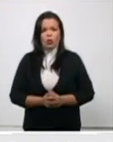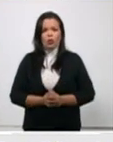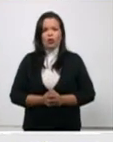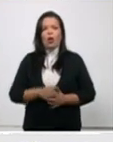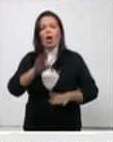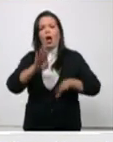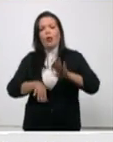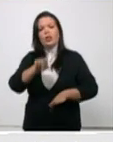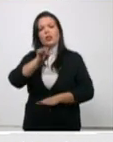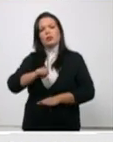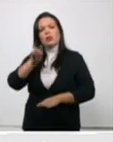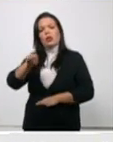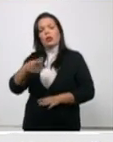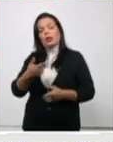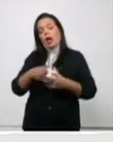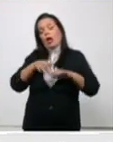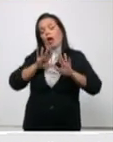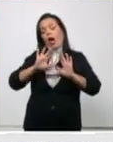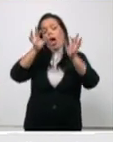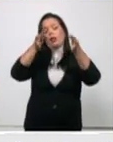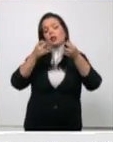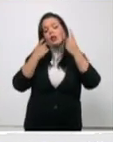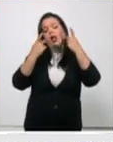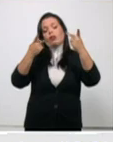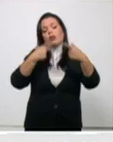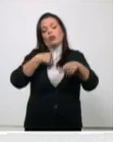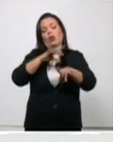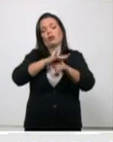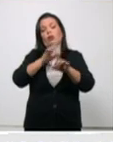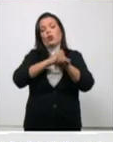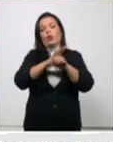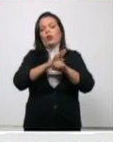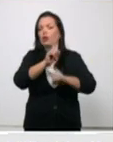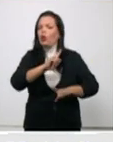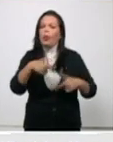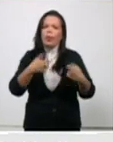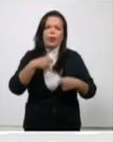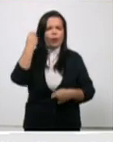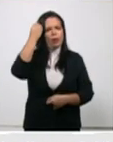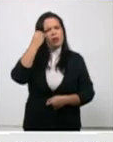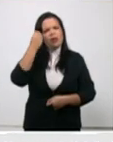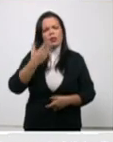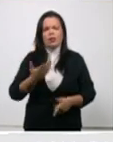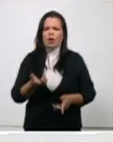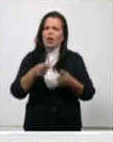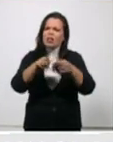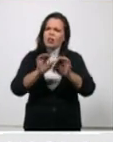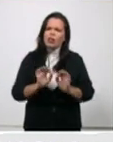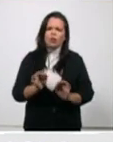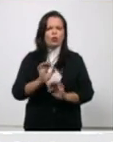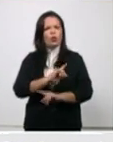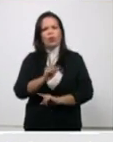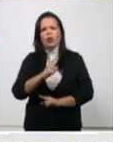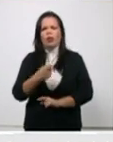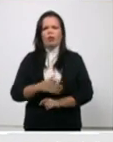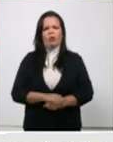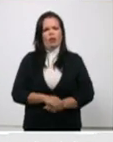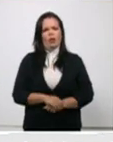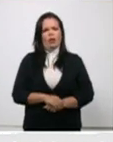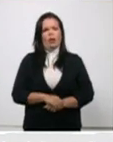podemos cansarnos totalmente o sea nada de eso los que trabajamos en esta en esta actividad